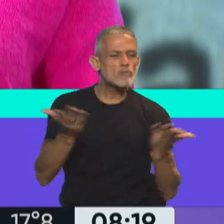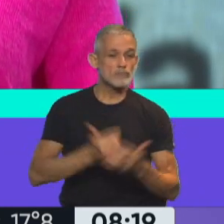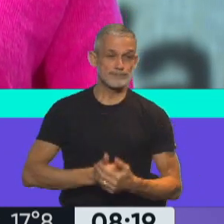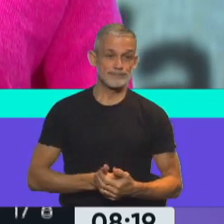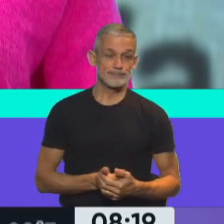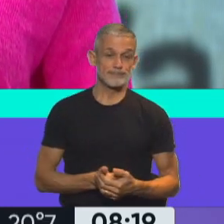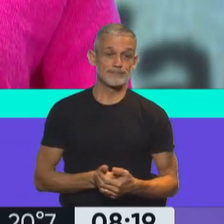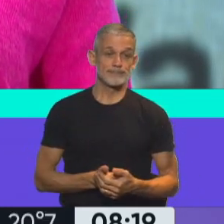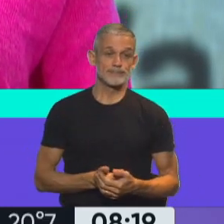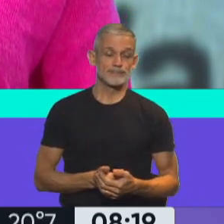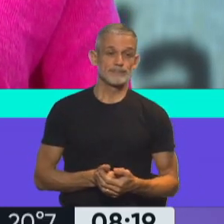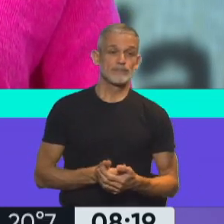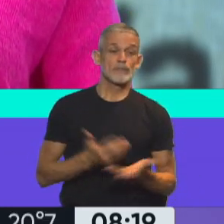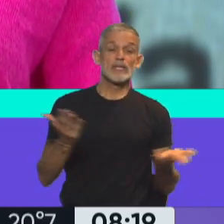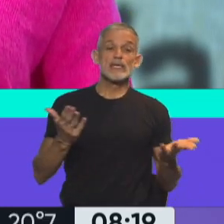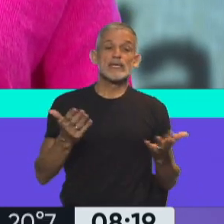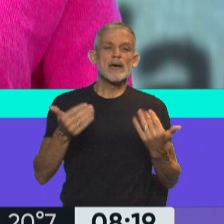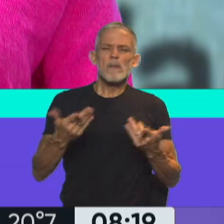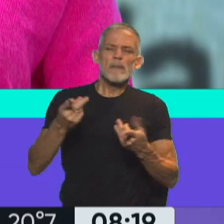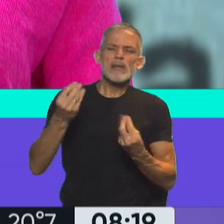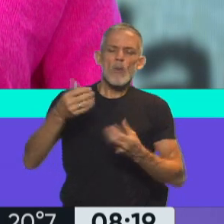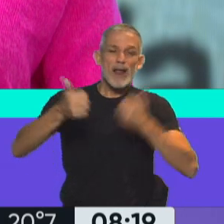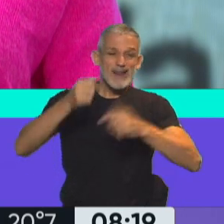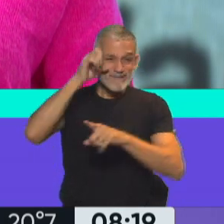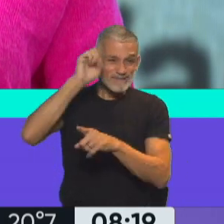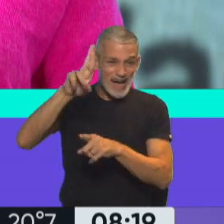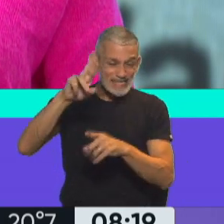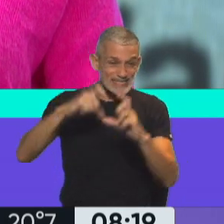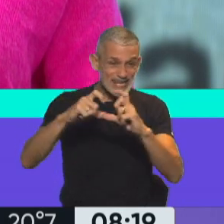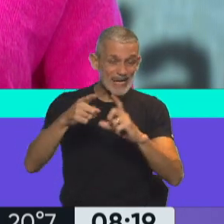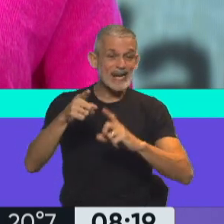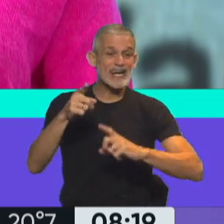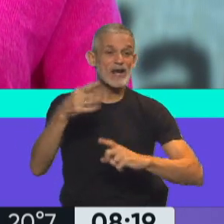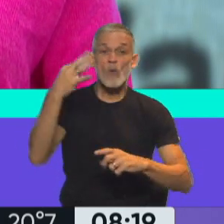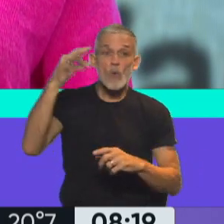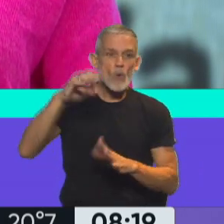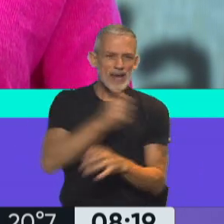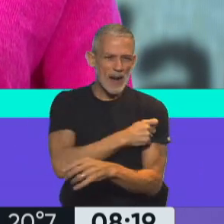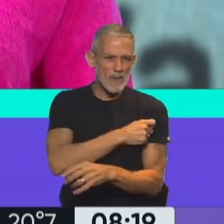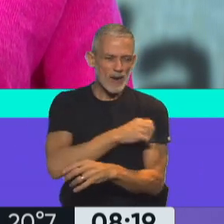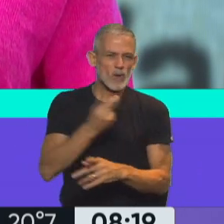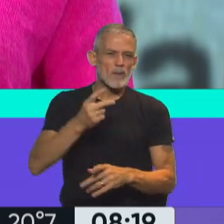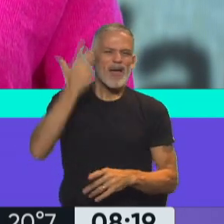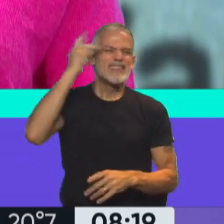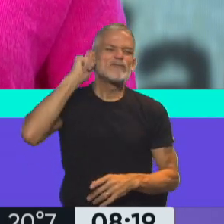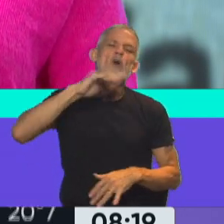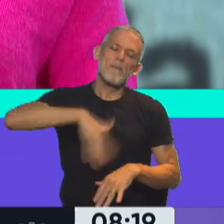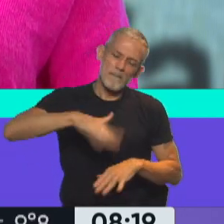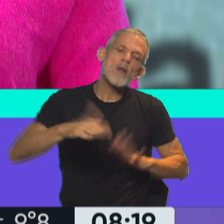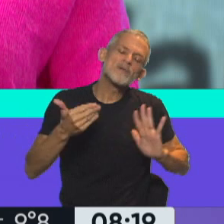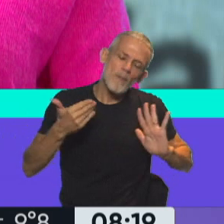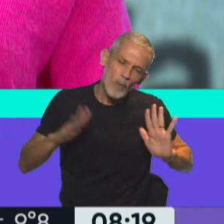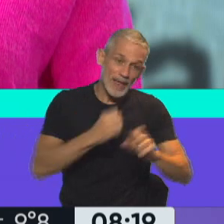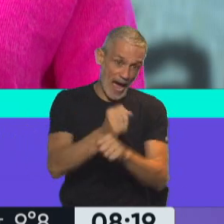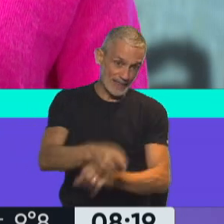Exactamente. La ventaja competitiva es que Pfizer es la única vacuna hoy que sirve para menores de 18 años por el